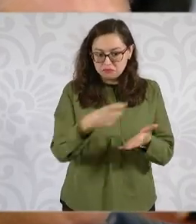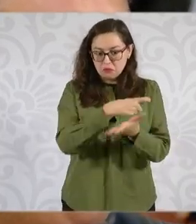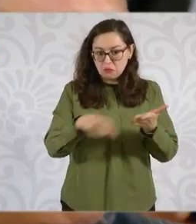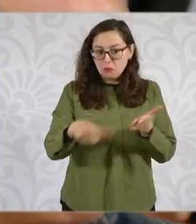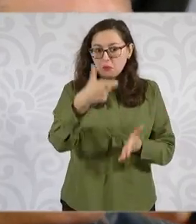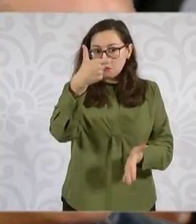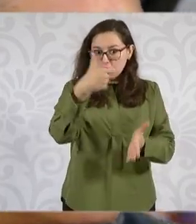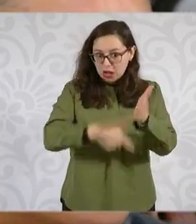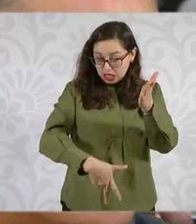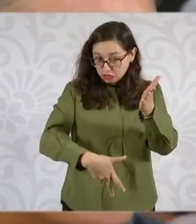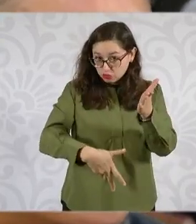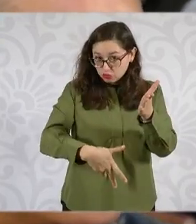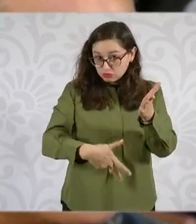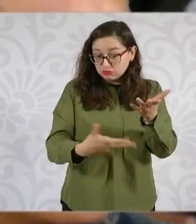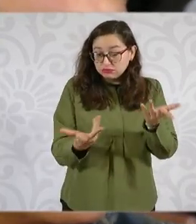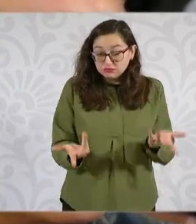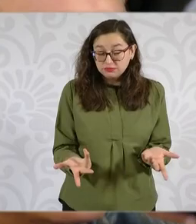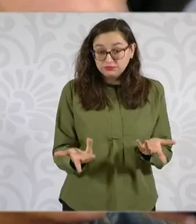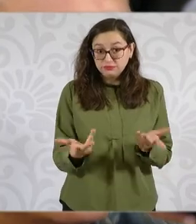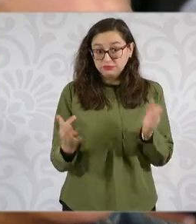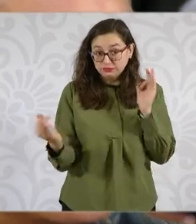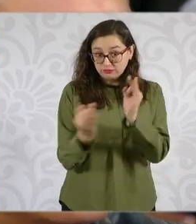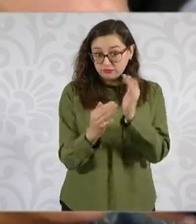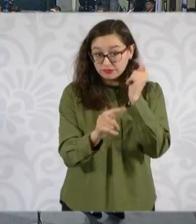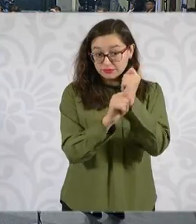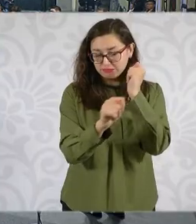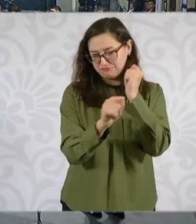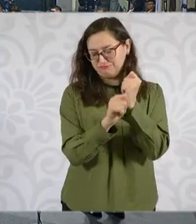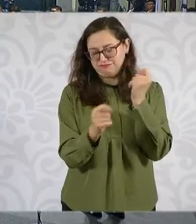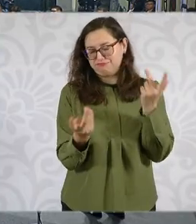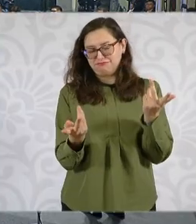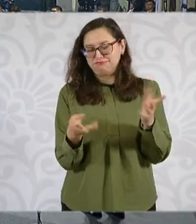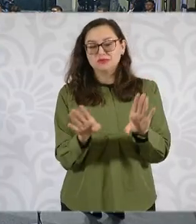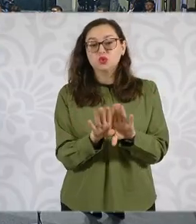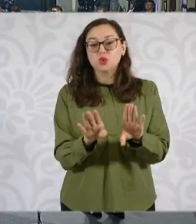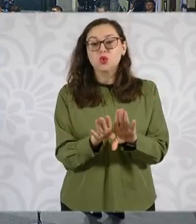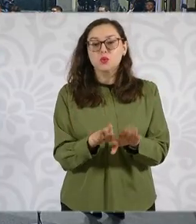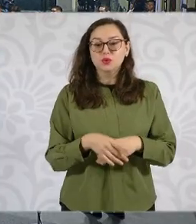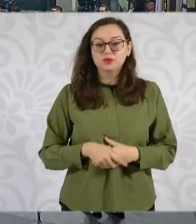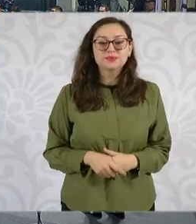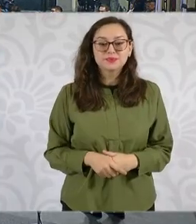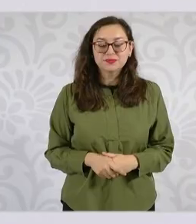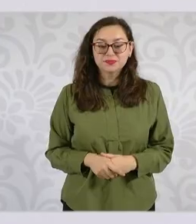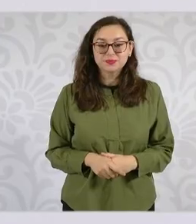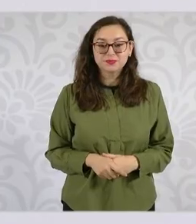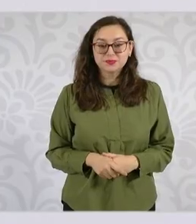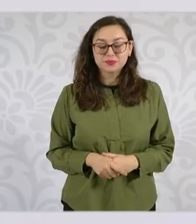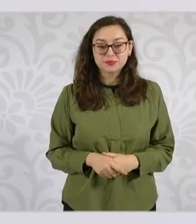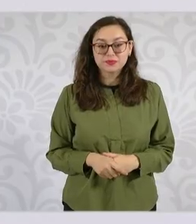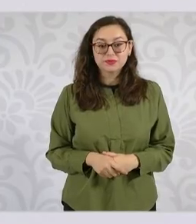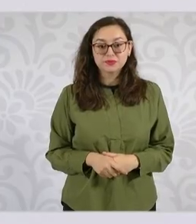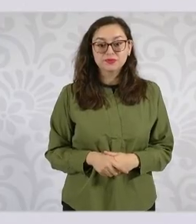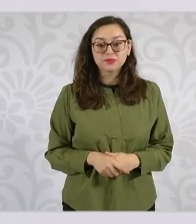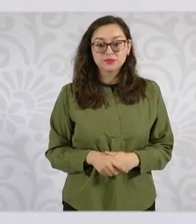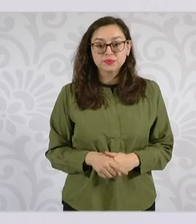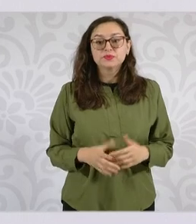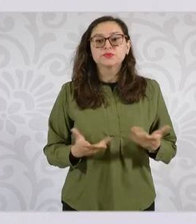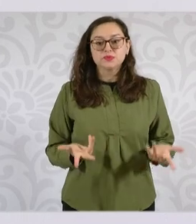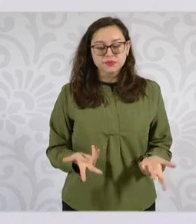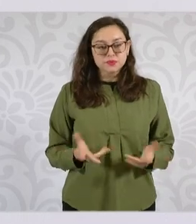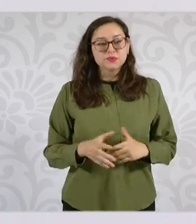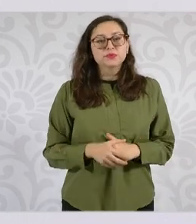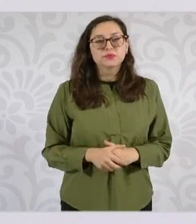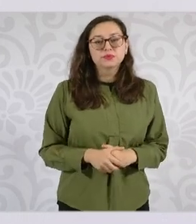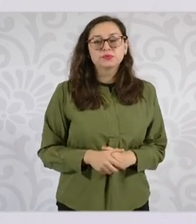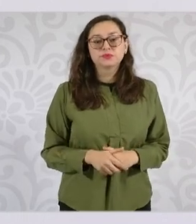en zonas cercanas al menos al transporte público? Primero, es la reserva territorial del propio gobierno o